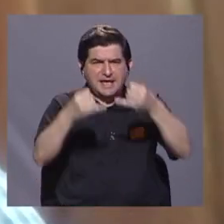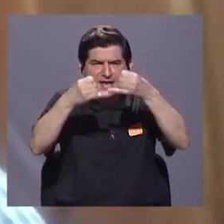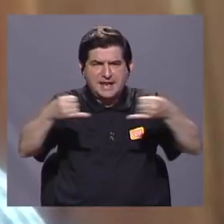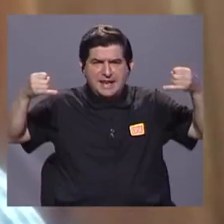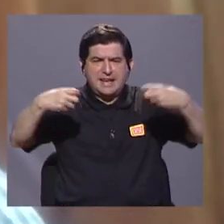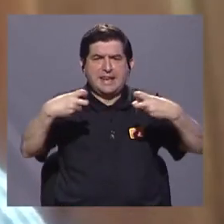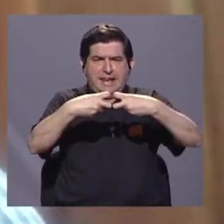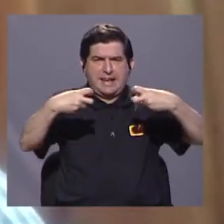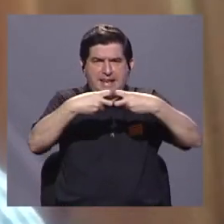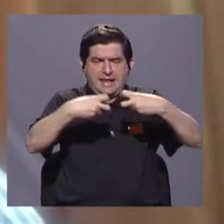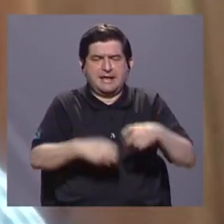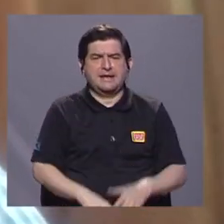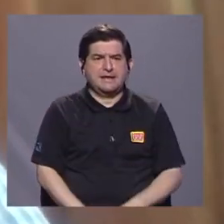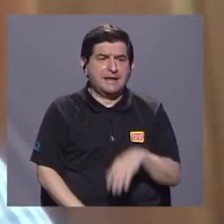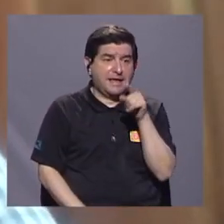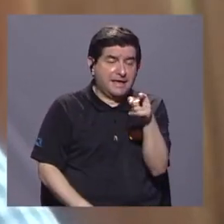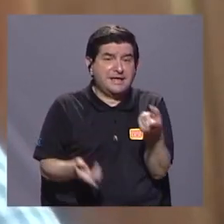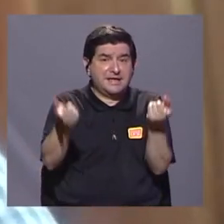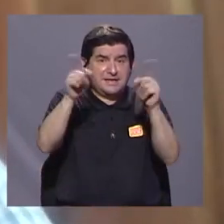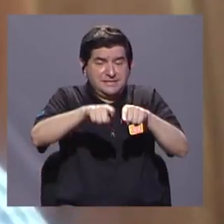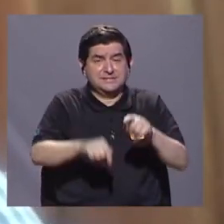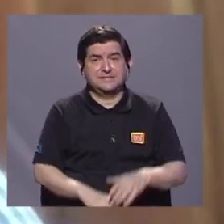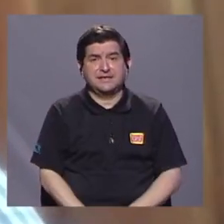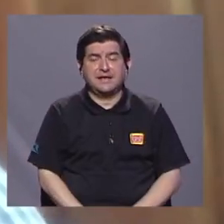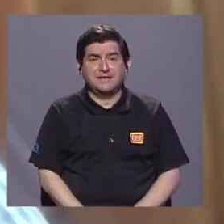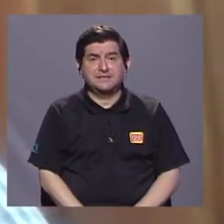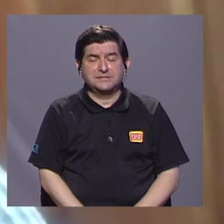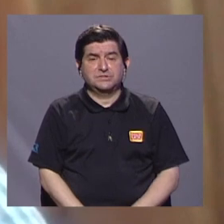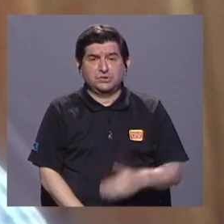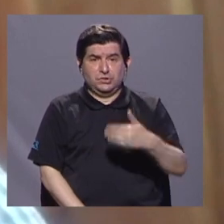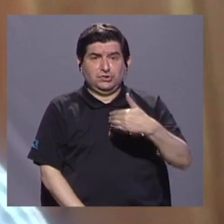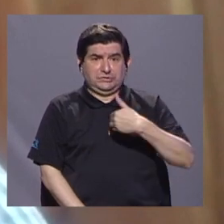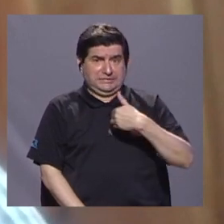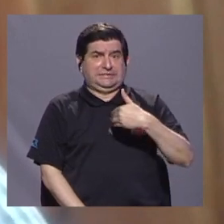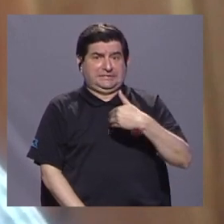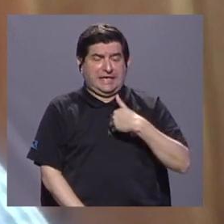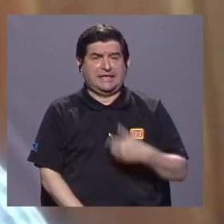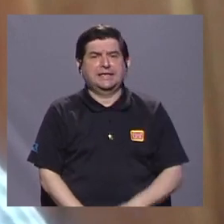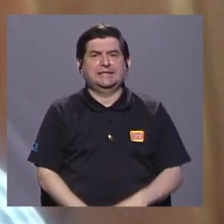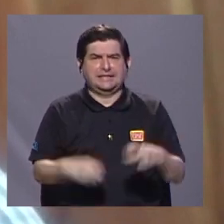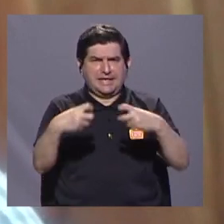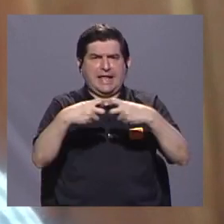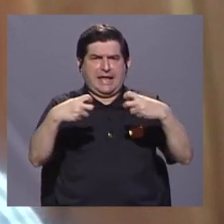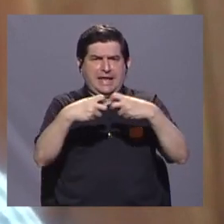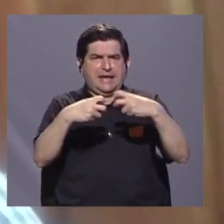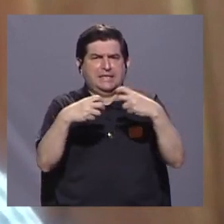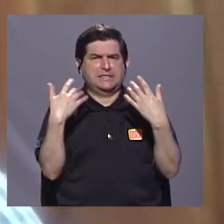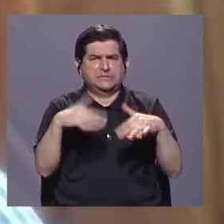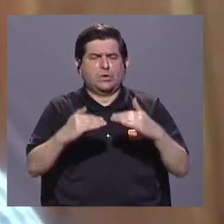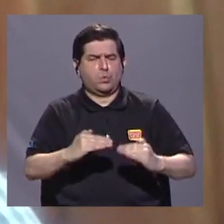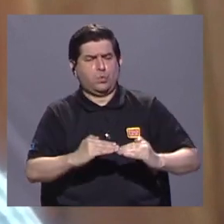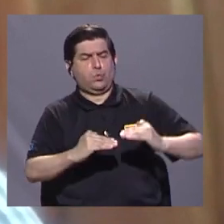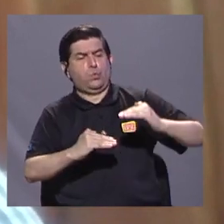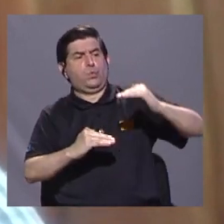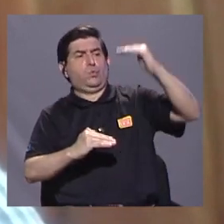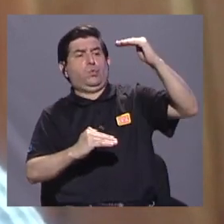pues muchas de ellas son líneas vivas, ¿verdad? Que tienen voltajes sumamente altos, los cuales pasan